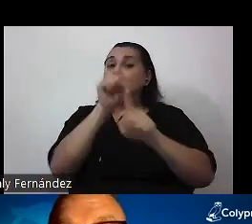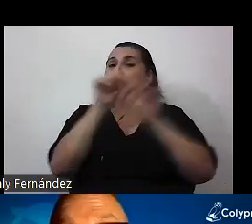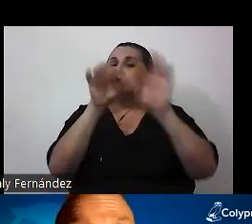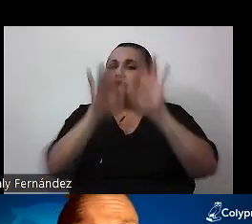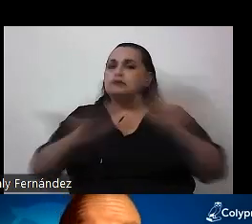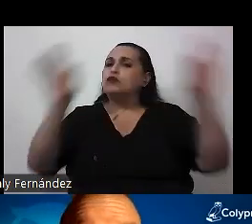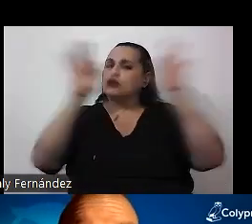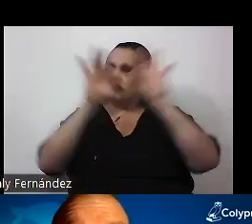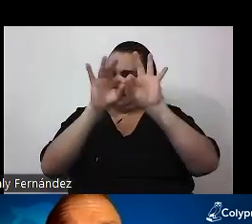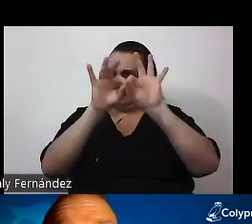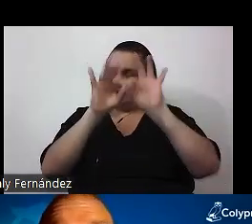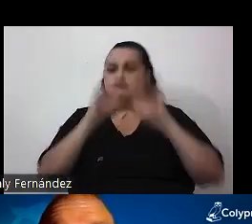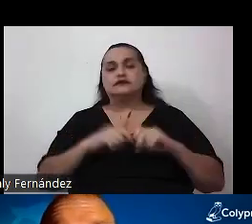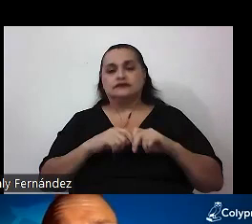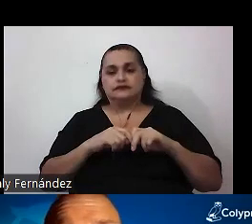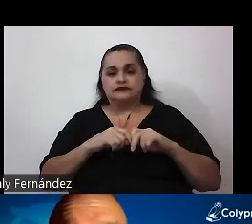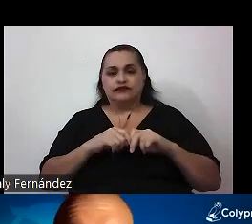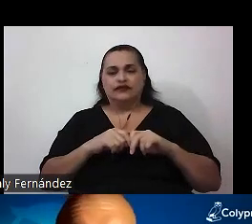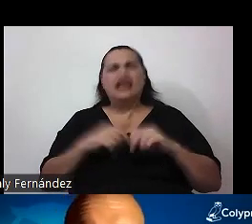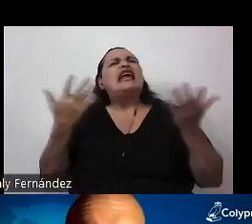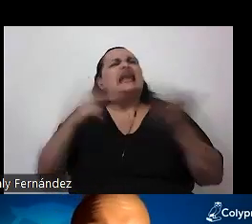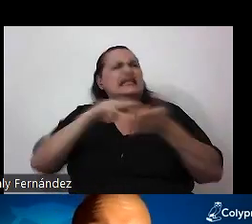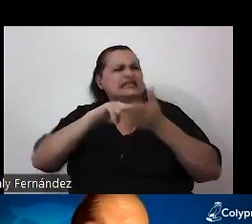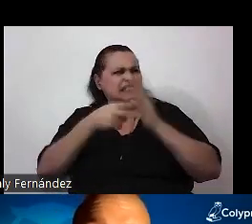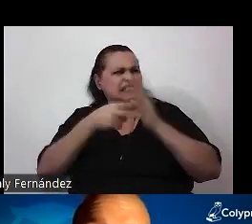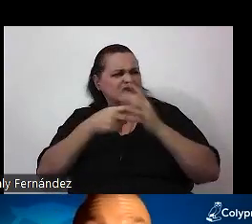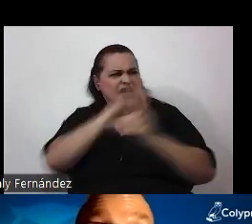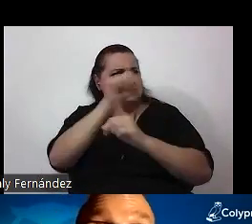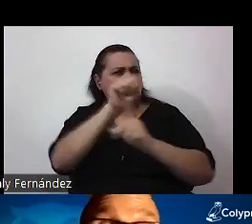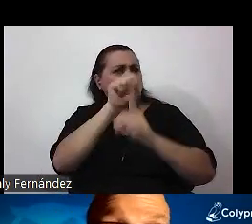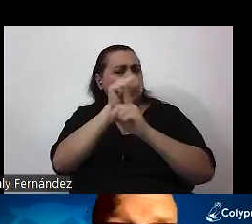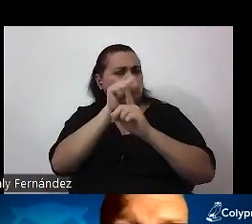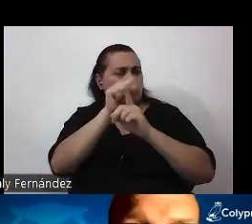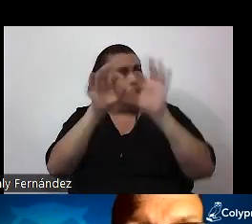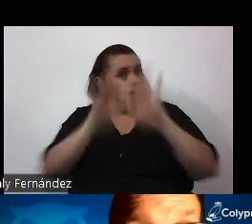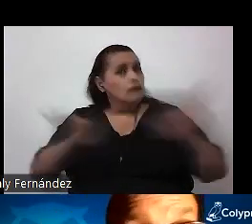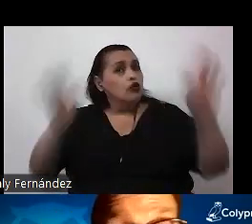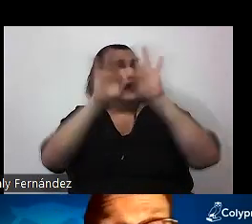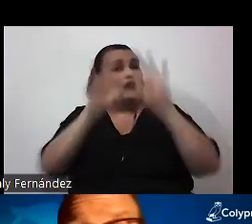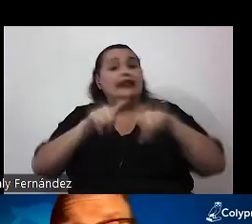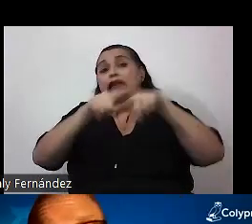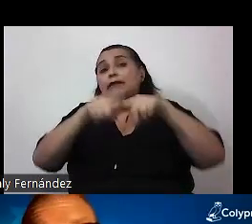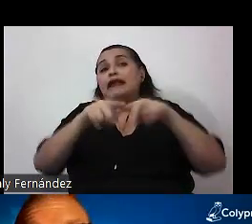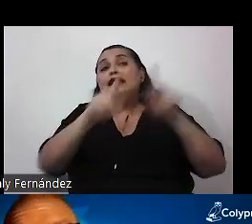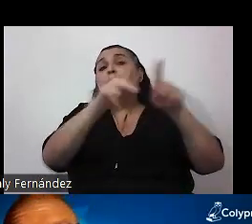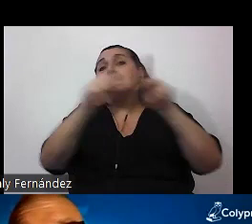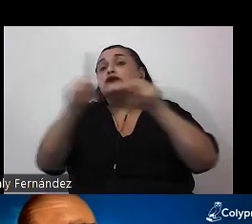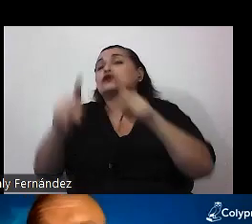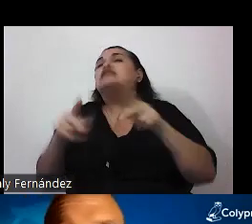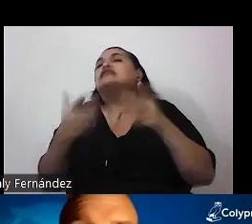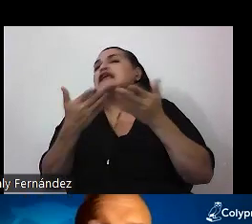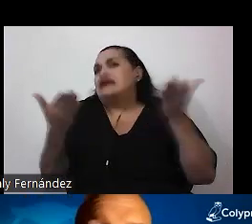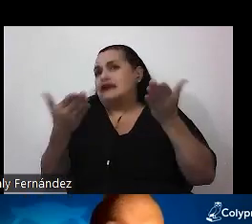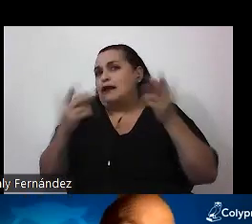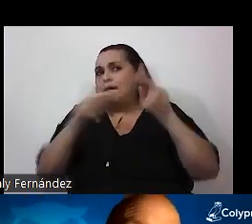Por supuesto, qué constituye un caso relevante dependerá de qué población estamos hablando. Yo menciono ejemplos que creo que